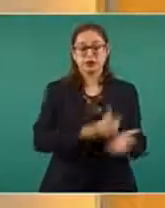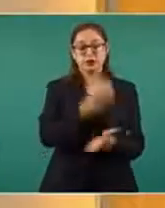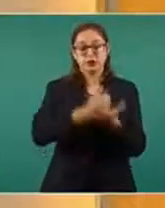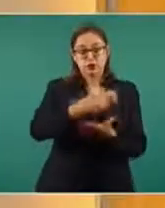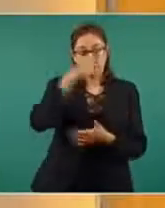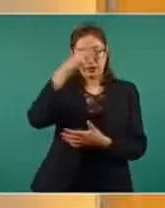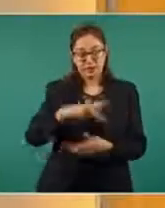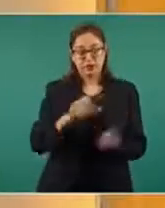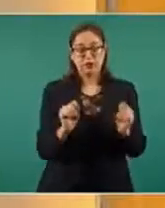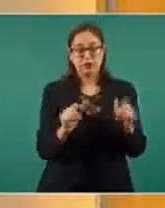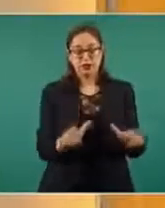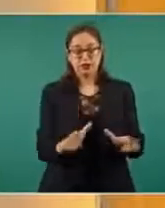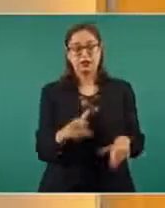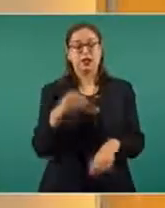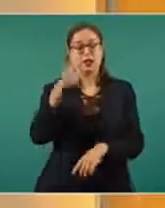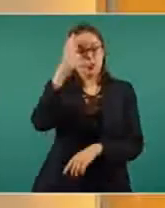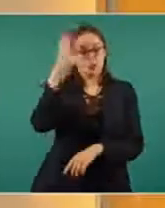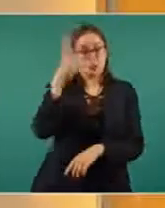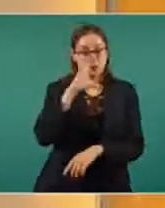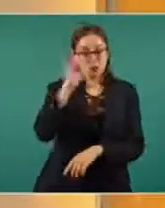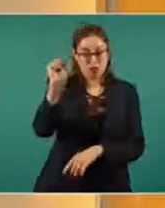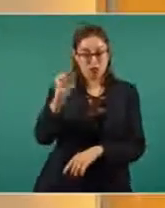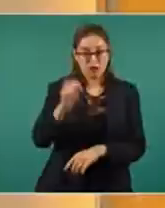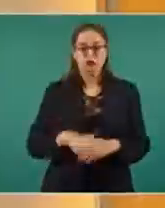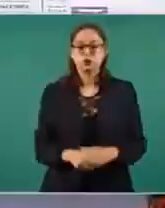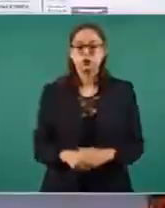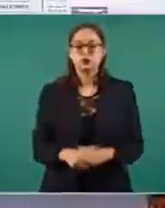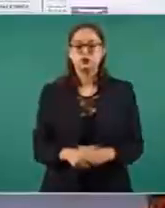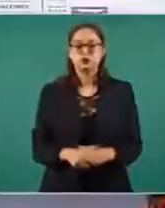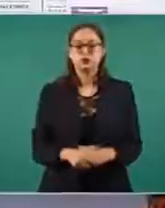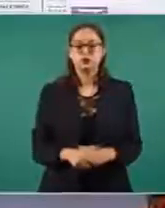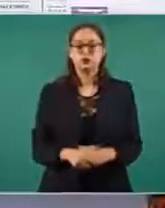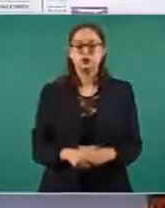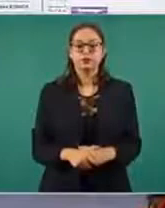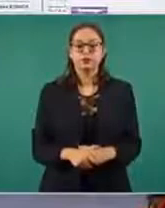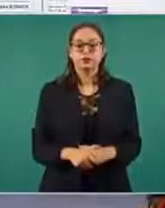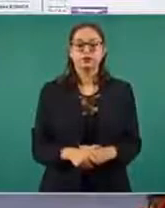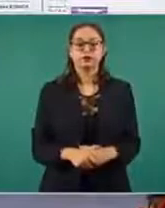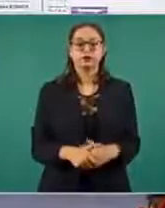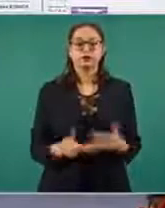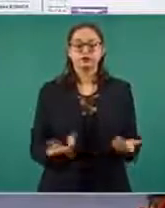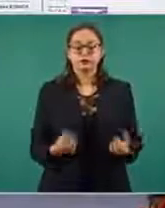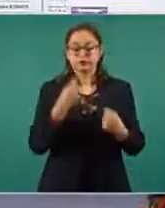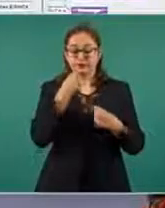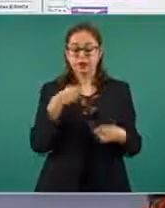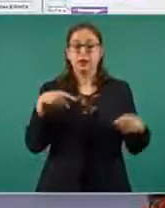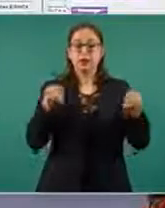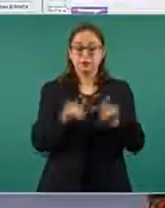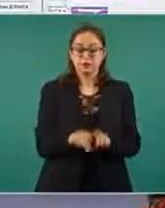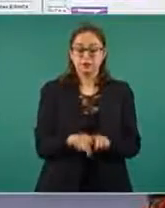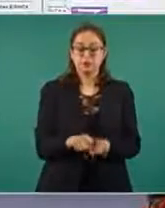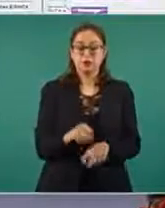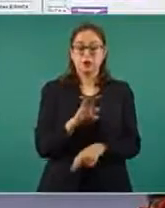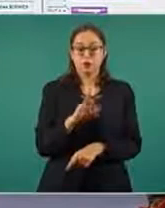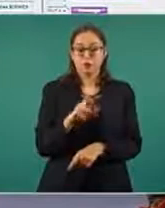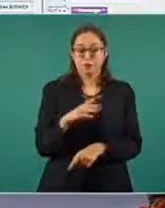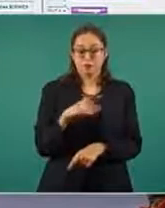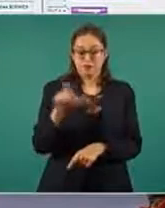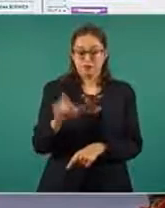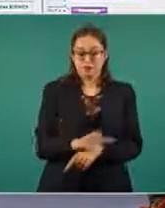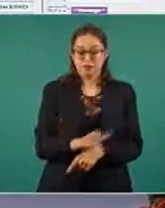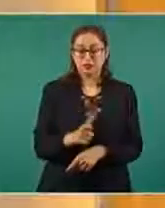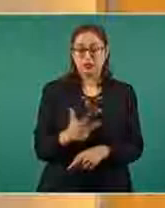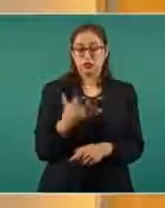Tlaxcala y Morelos. Y de Virmex se integraron ocho rutas para atender a 16